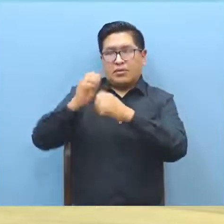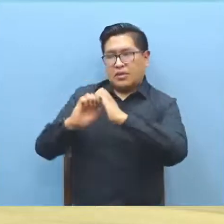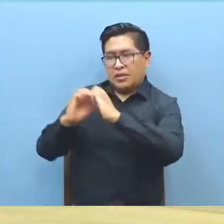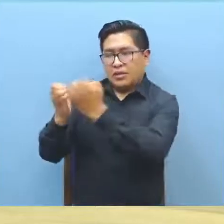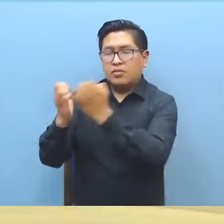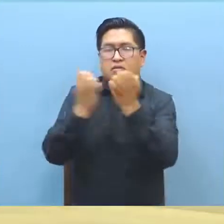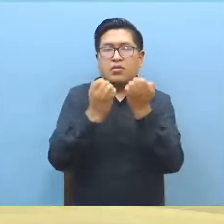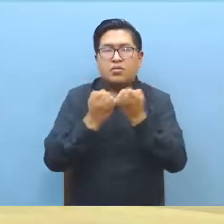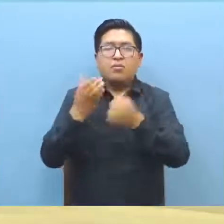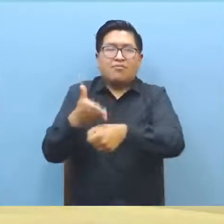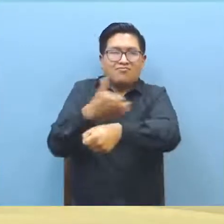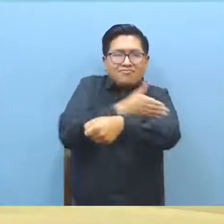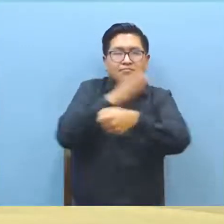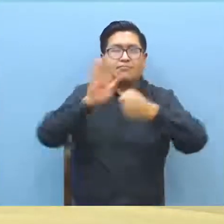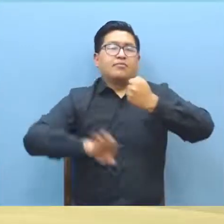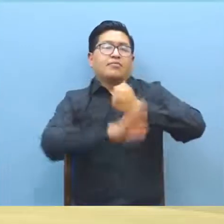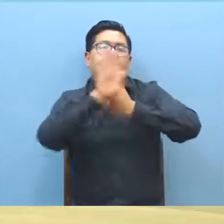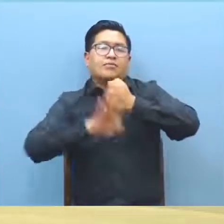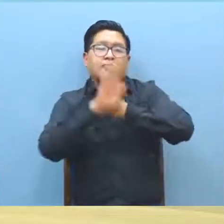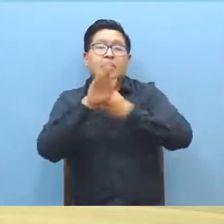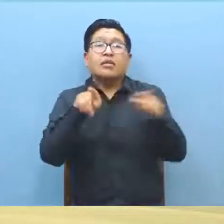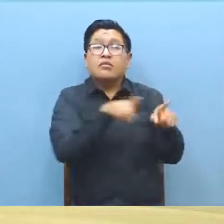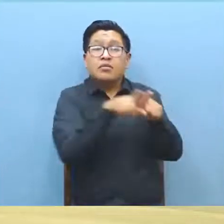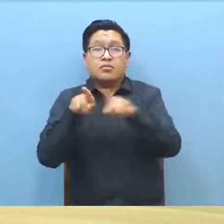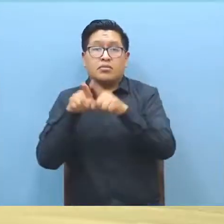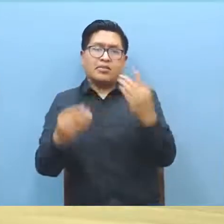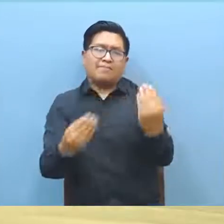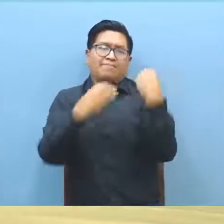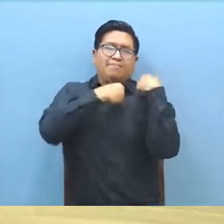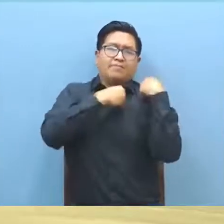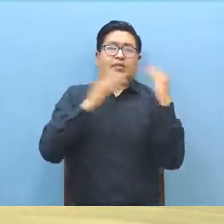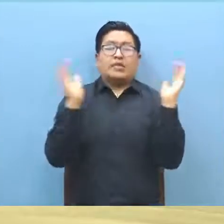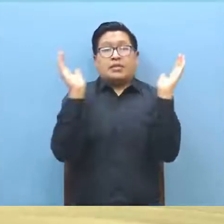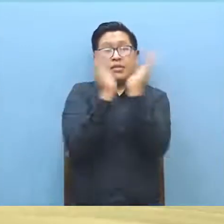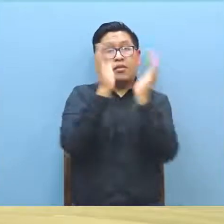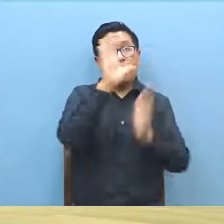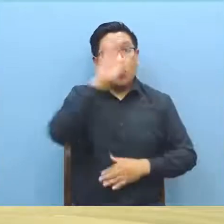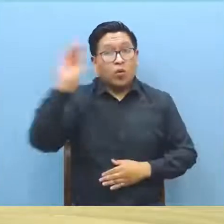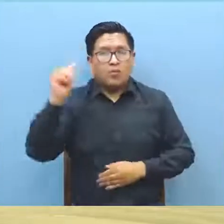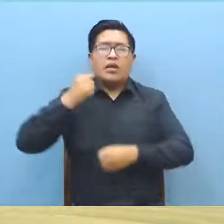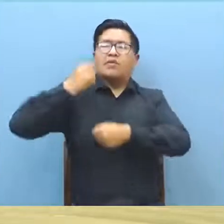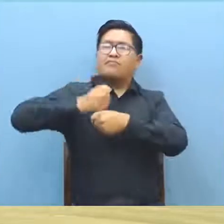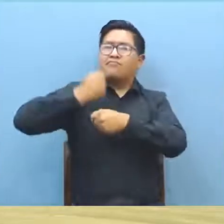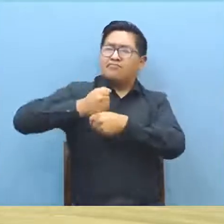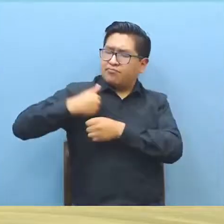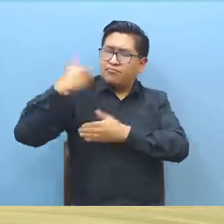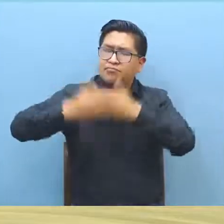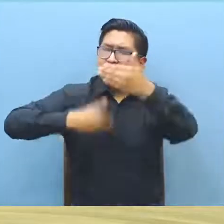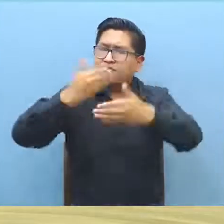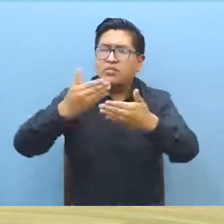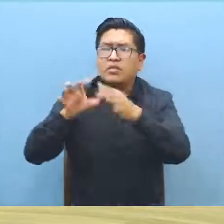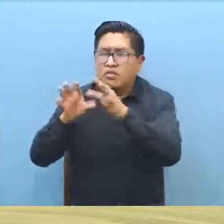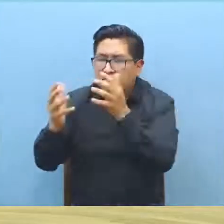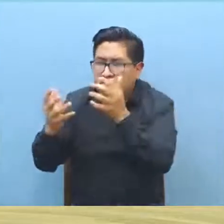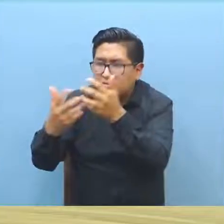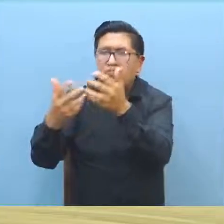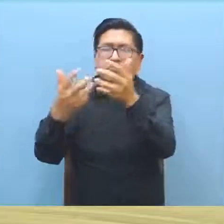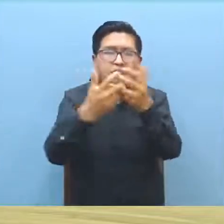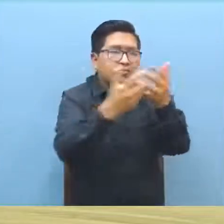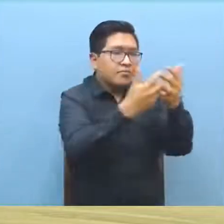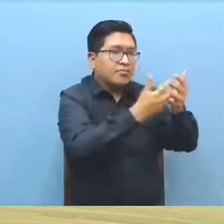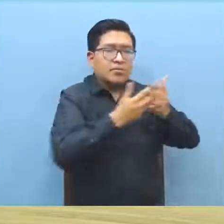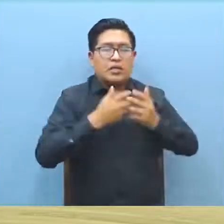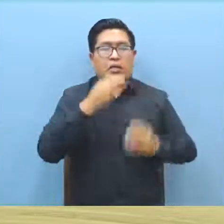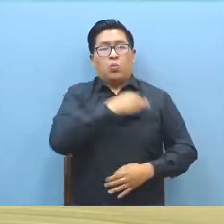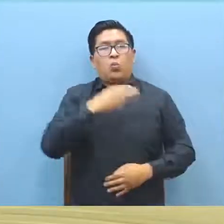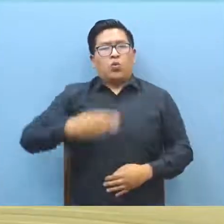exclusivamente en prevención. Es así también que la delegación departamental de Cochabamba viene trabajando con otros municipios en el